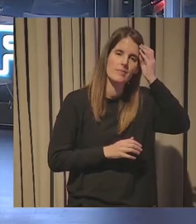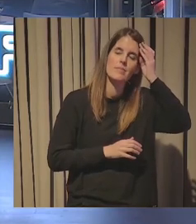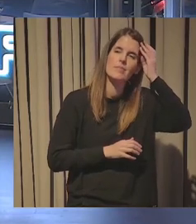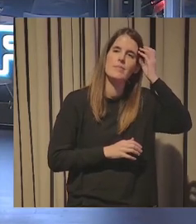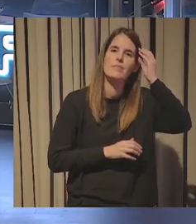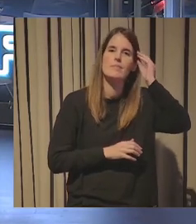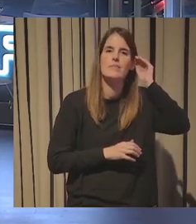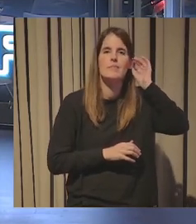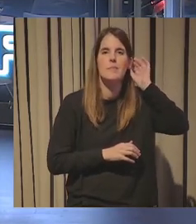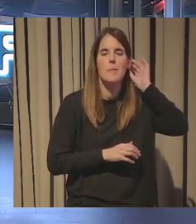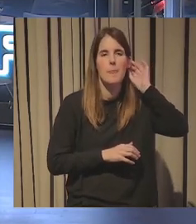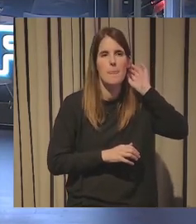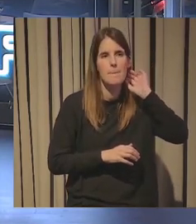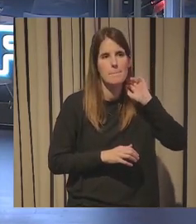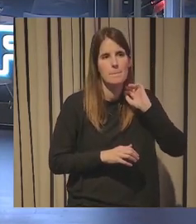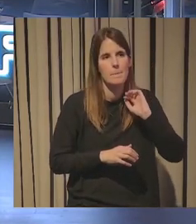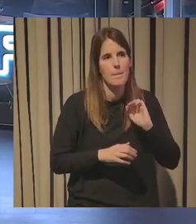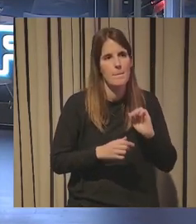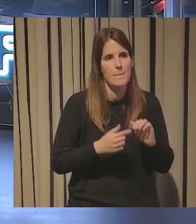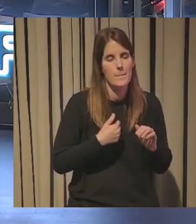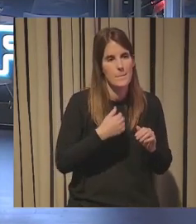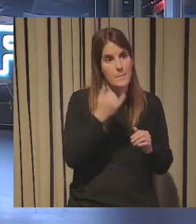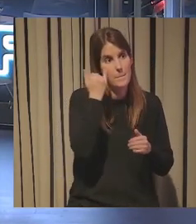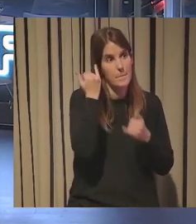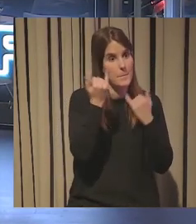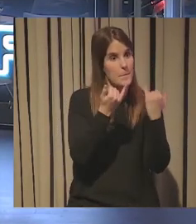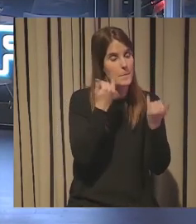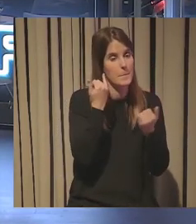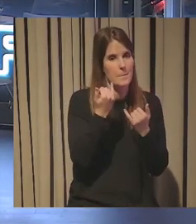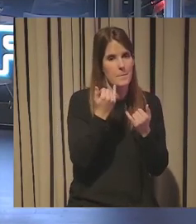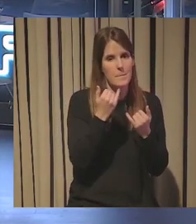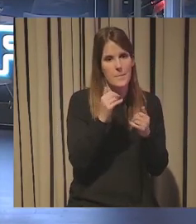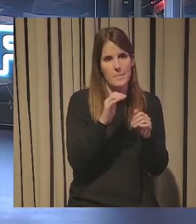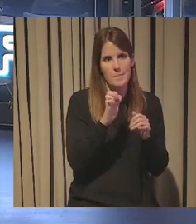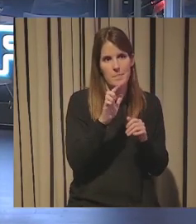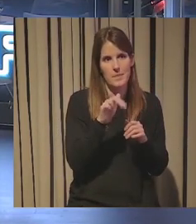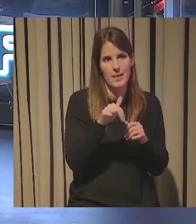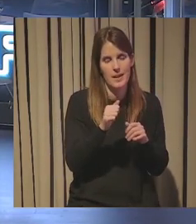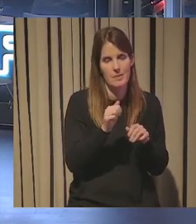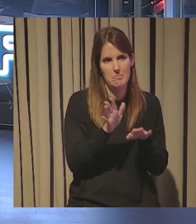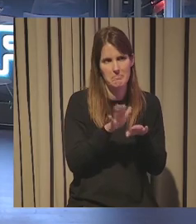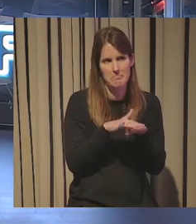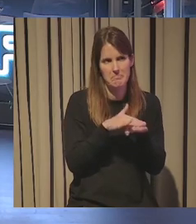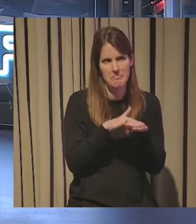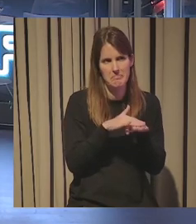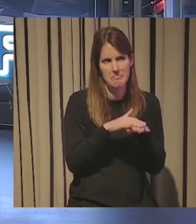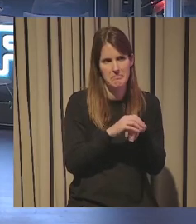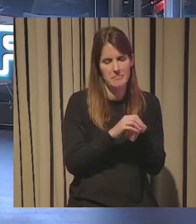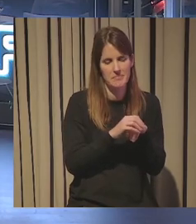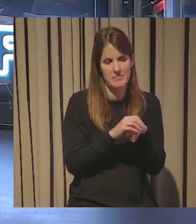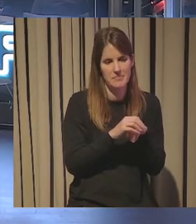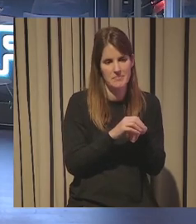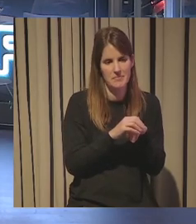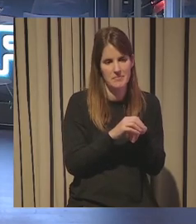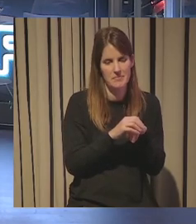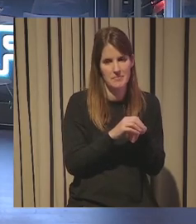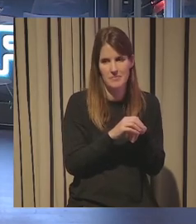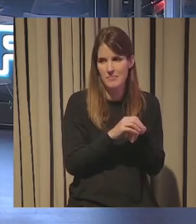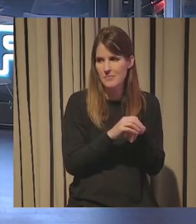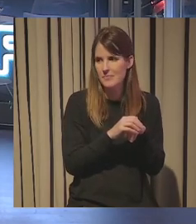bueno es que yo me he distraído un poquito con Elena a ver cuéntanos me parece alucinante